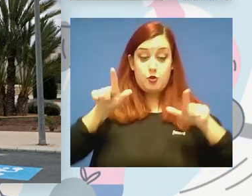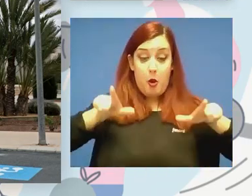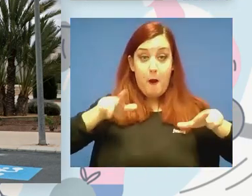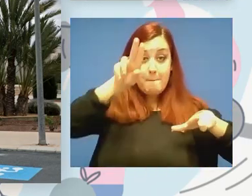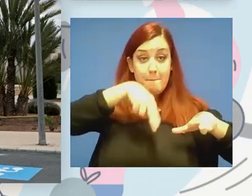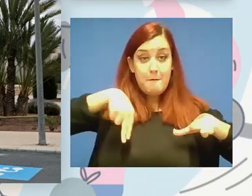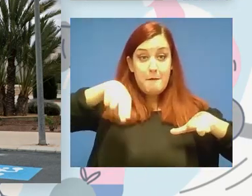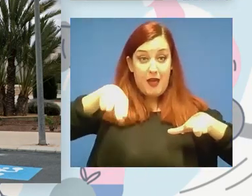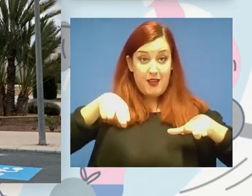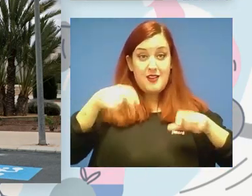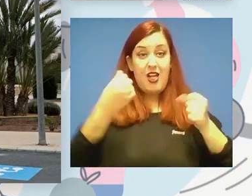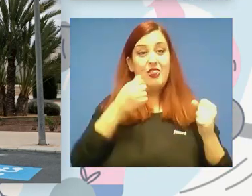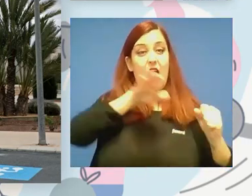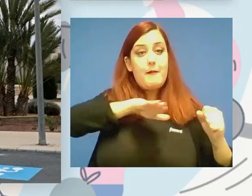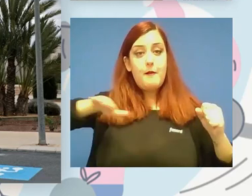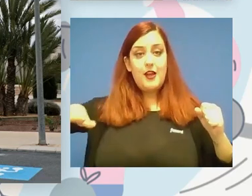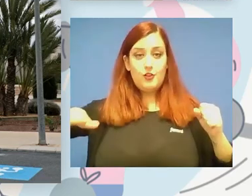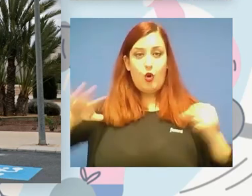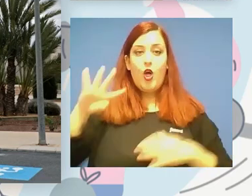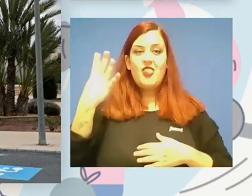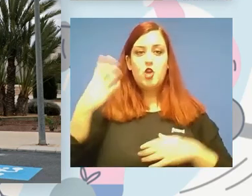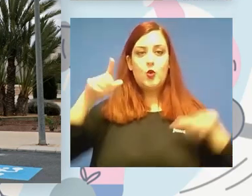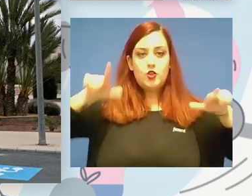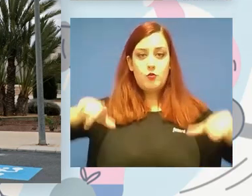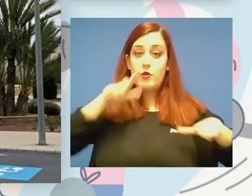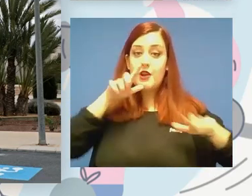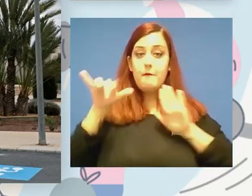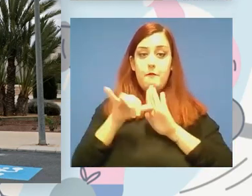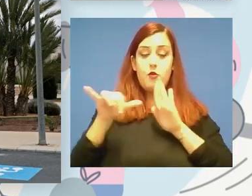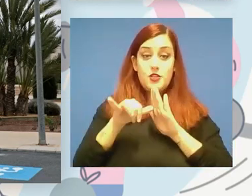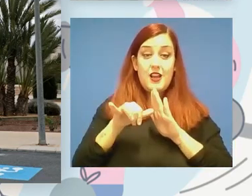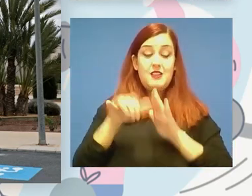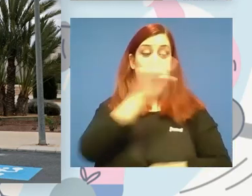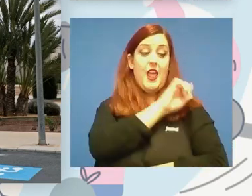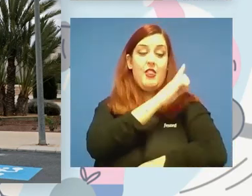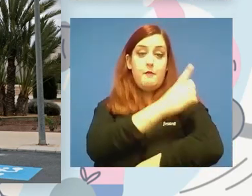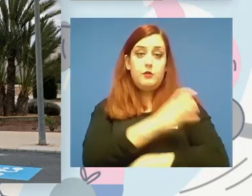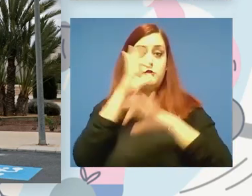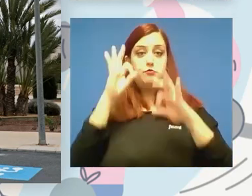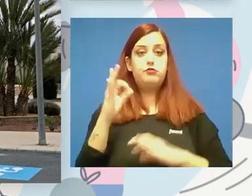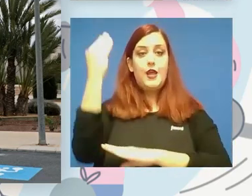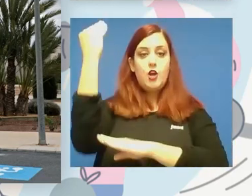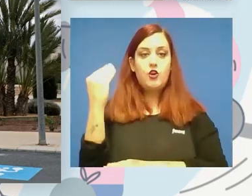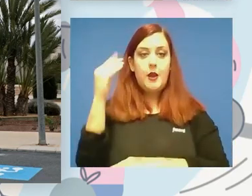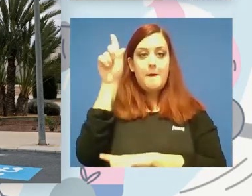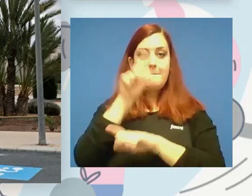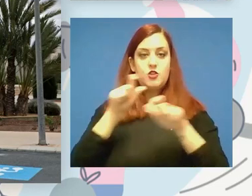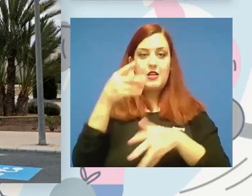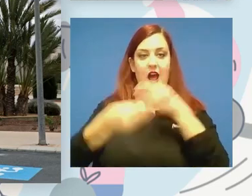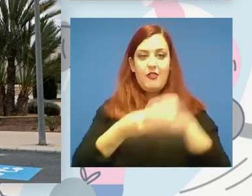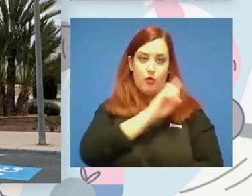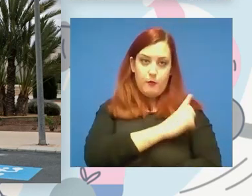de toda la universidad, los cuatro campus, pues hemos cogido, ¿por qué no las que están próximas a las instalaciones deportivas? Ponemos iconos de personas haciendo deporte.